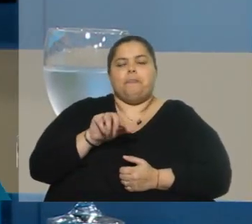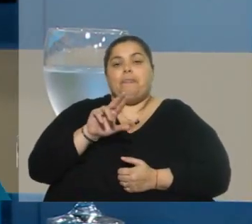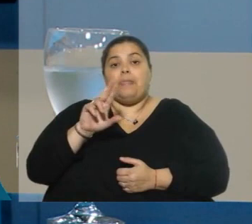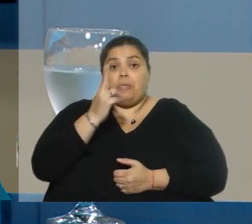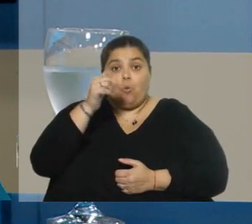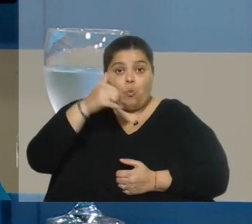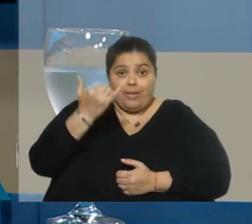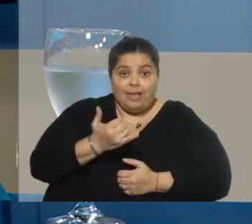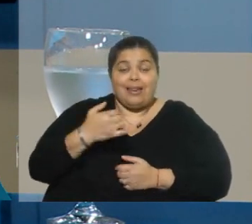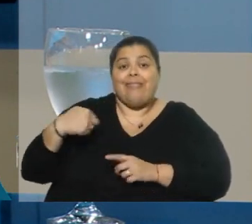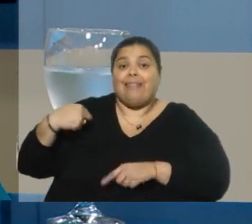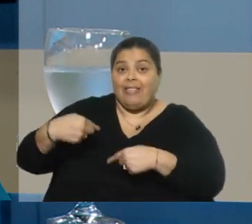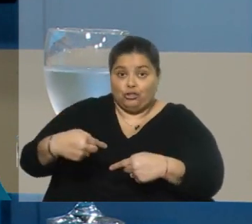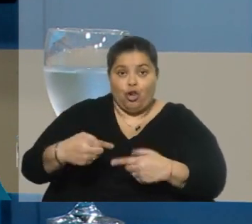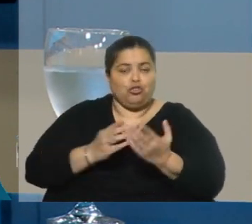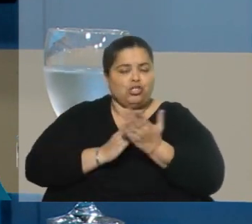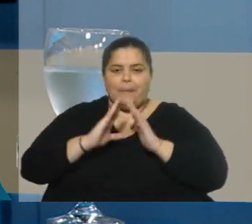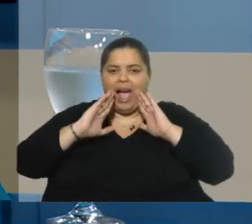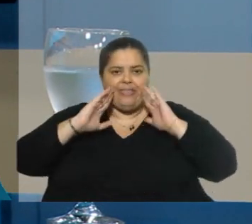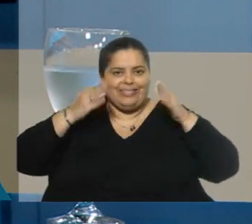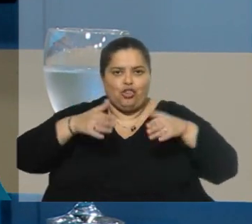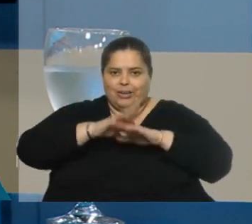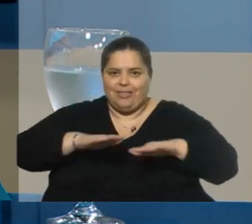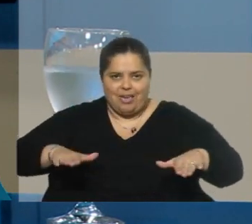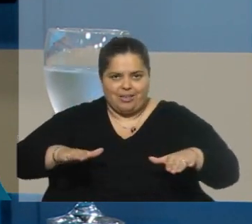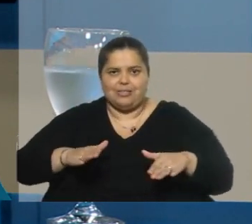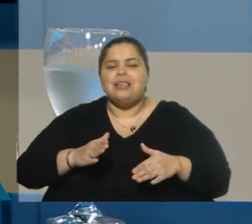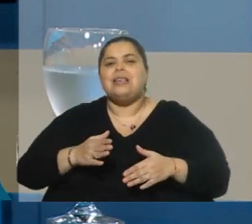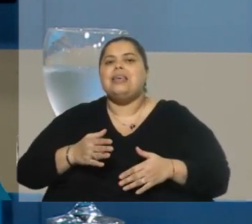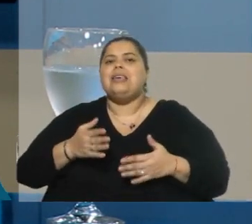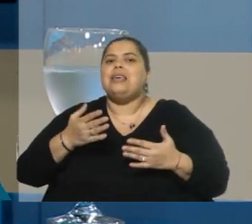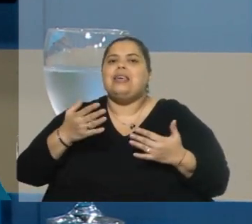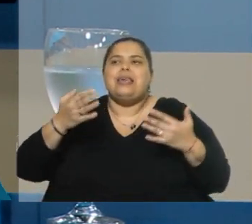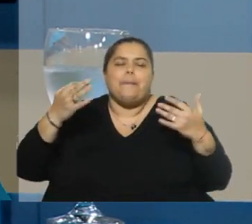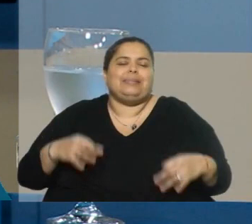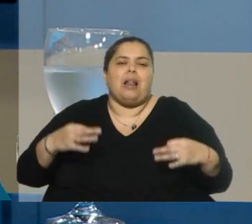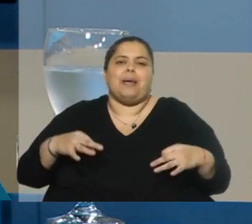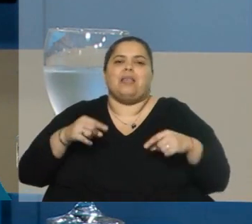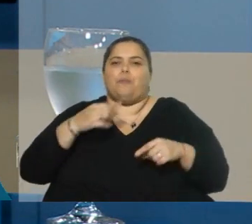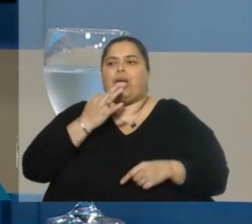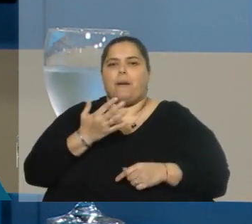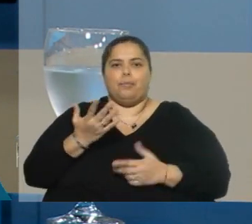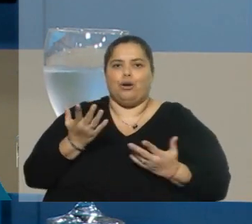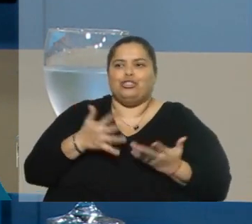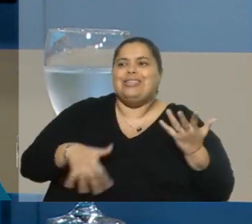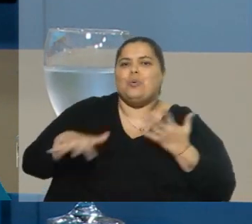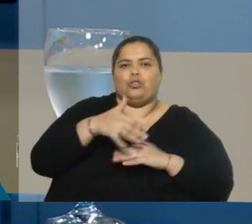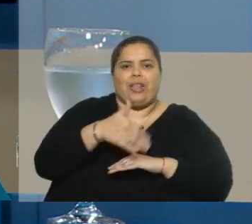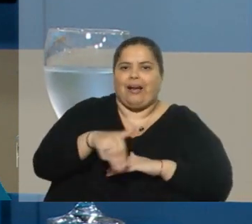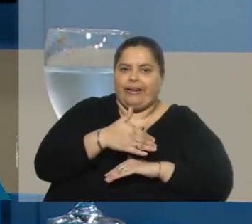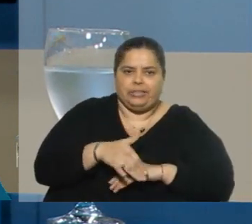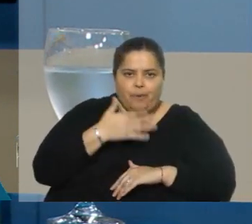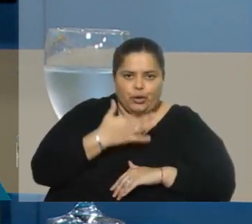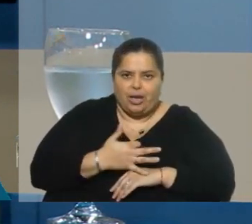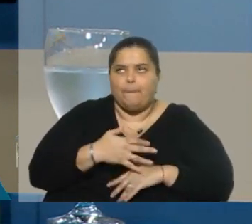tradición en cuanto a atender a la niñez en términos generales y particularmente en circunstancias extremas como esta. La eventualidad de que